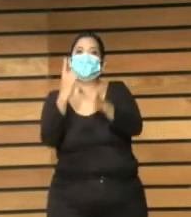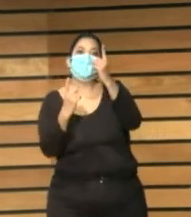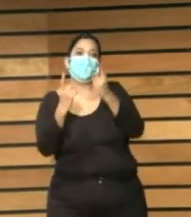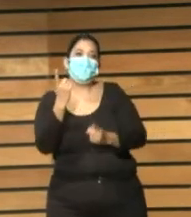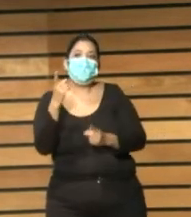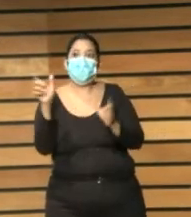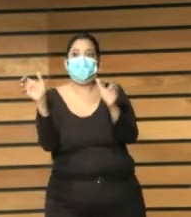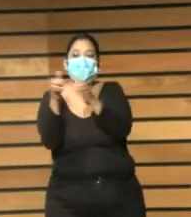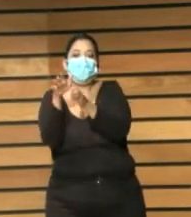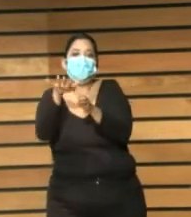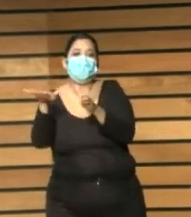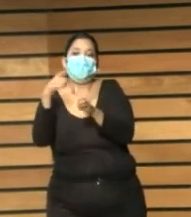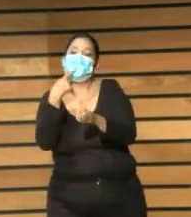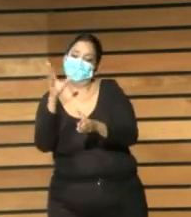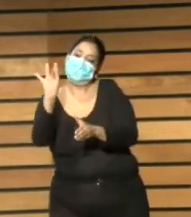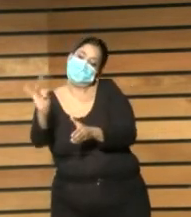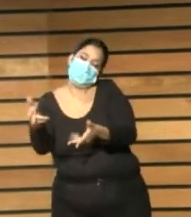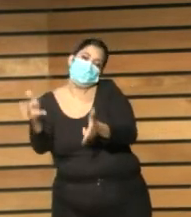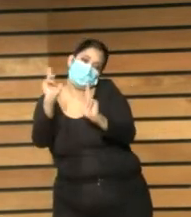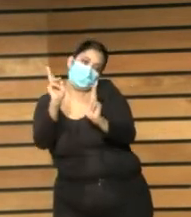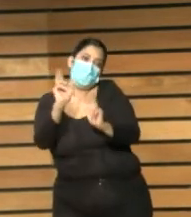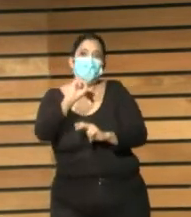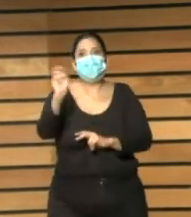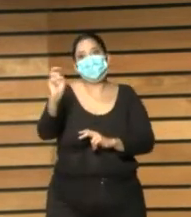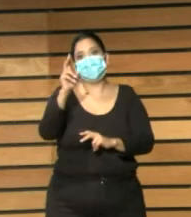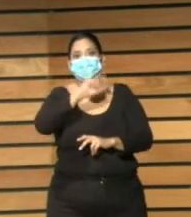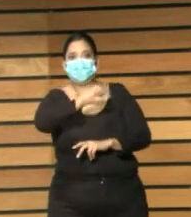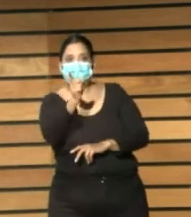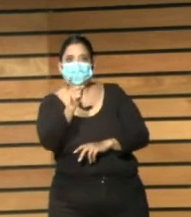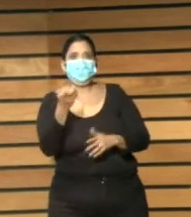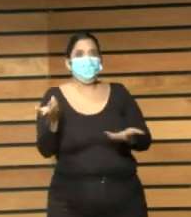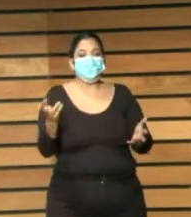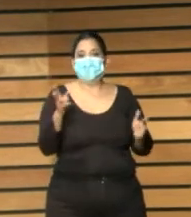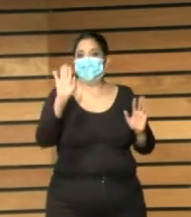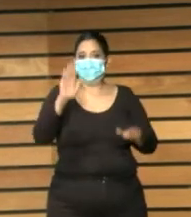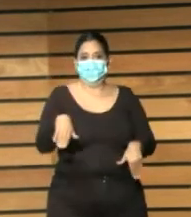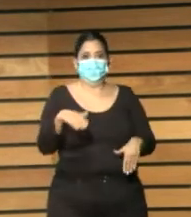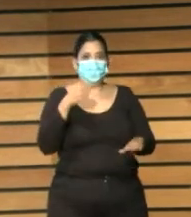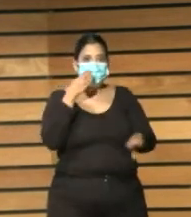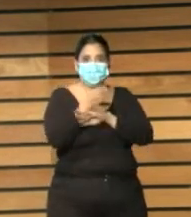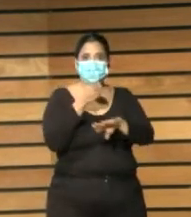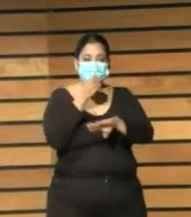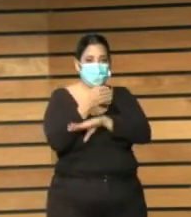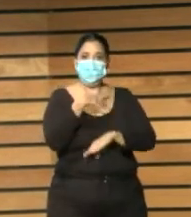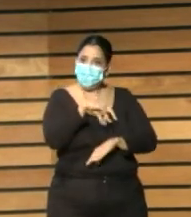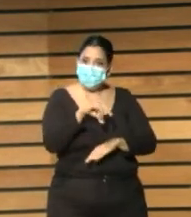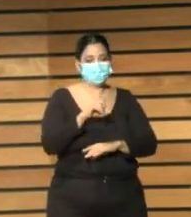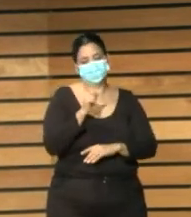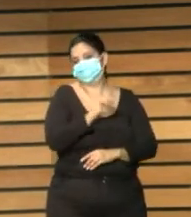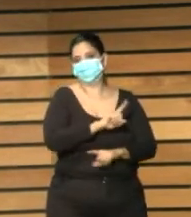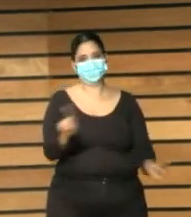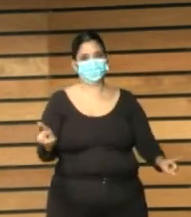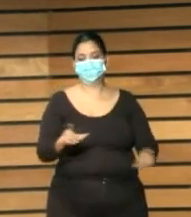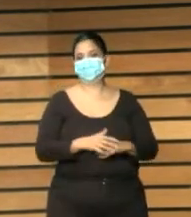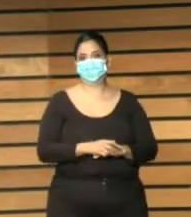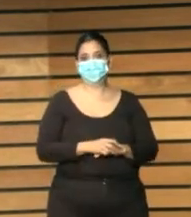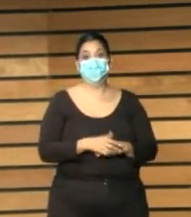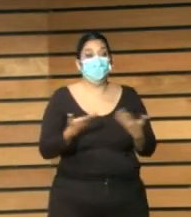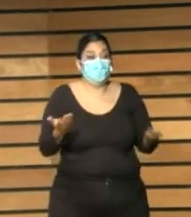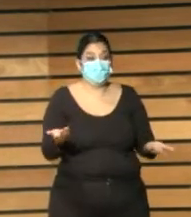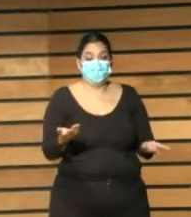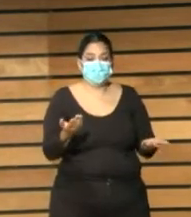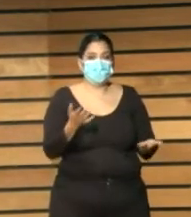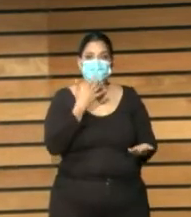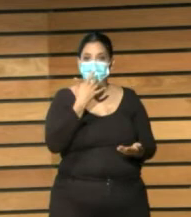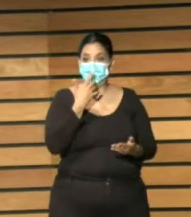legislatura a la siguiente dice que no a la siguiente ¿no? y el tema de la externalización y esta es veida a colación precisamente porque el ejemplo